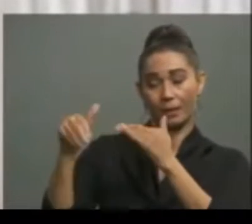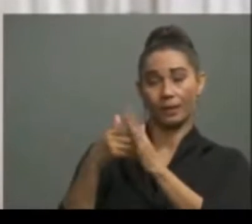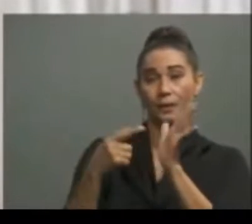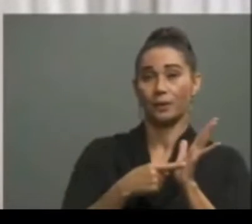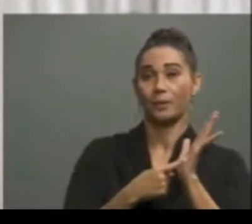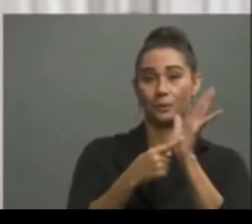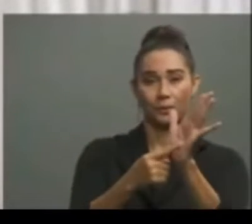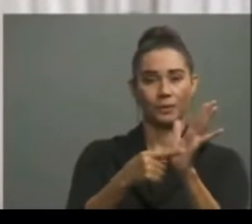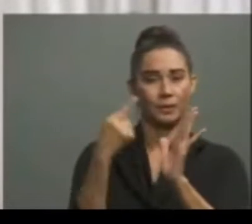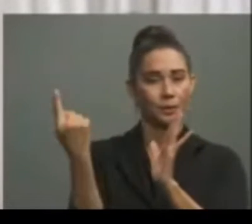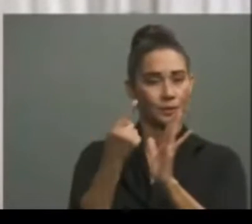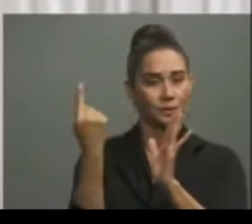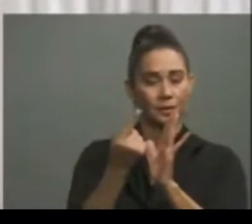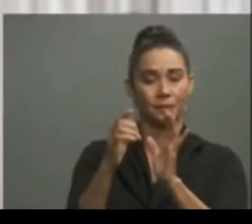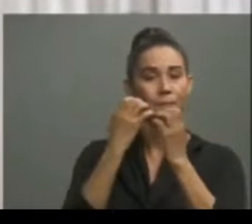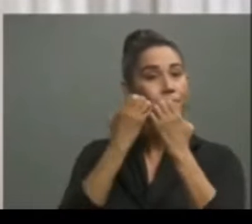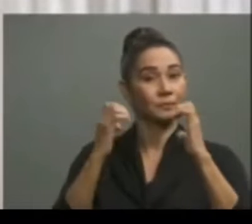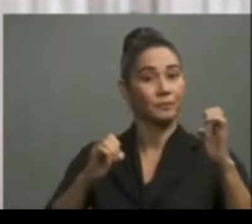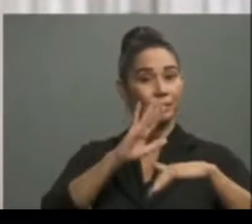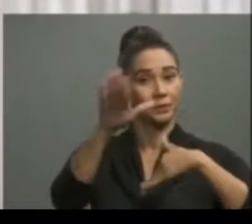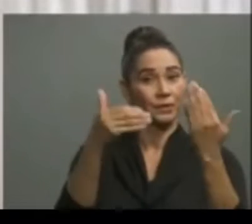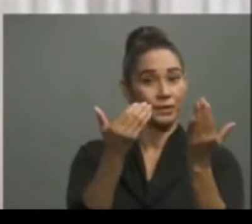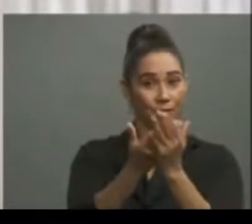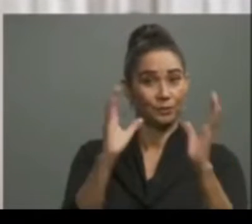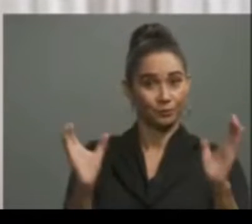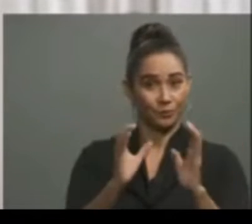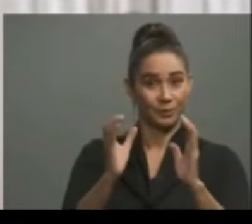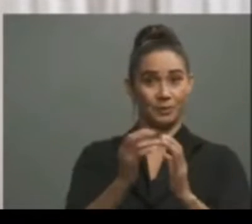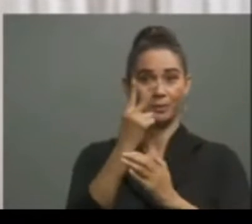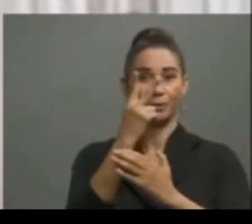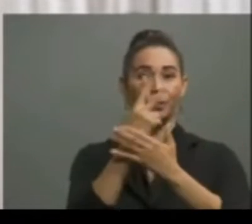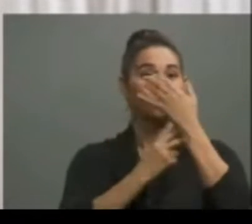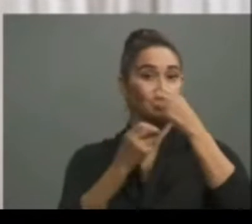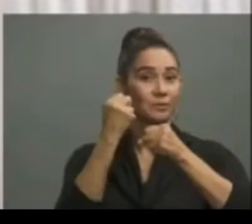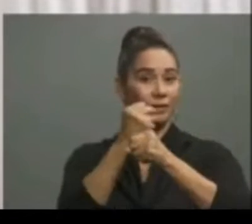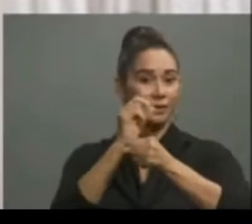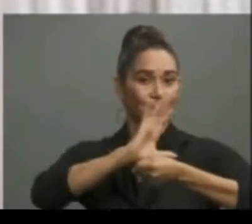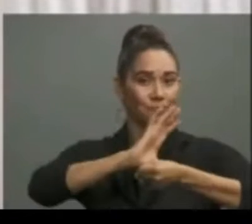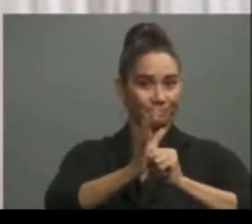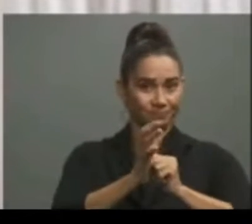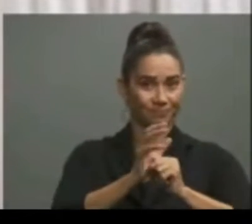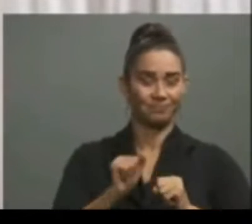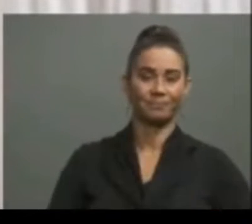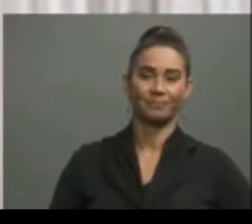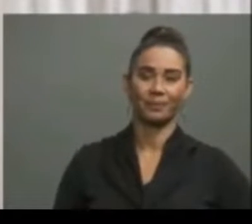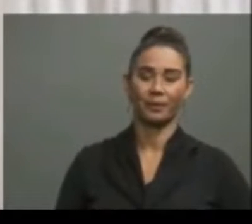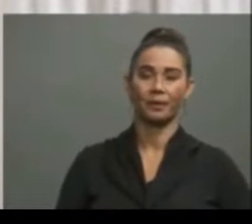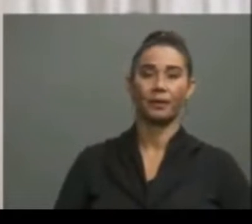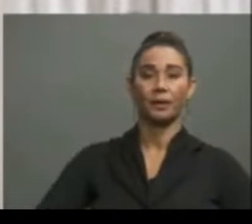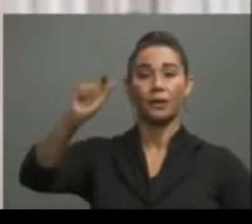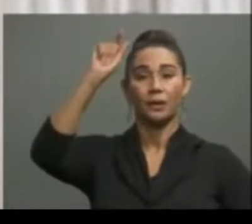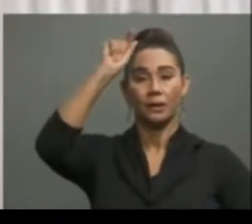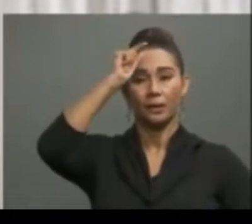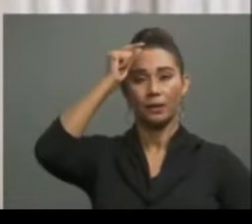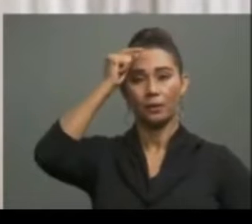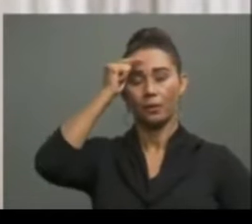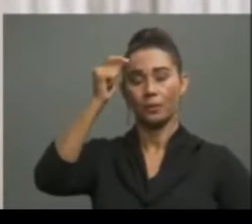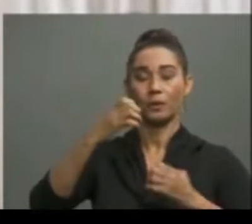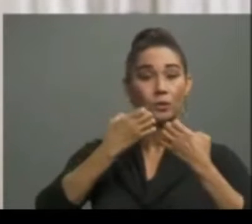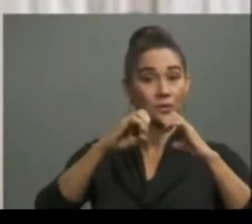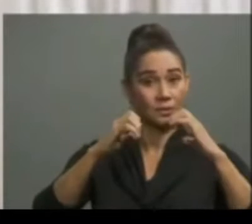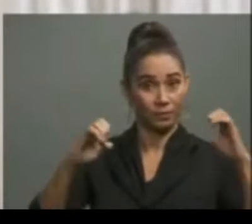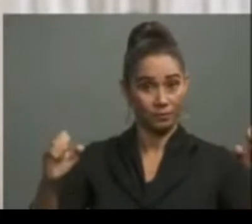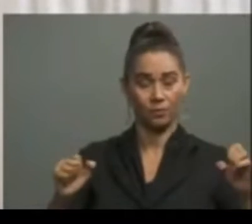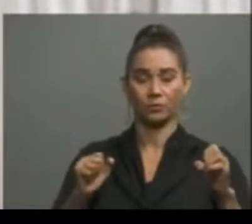siempre y por los sacrificios que hemos tenido que hacer durante estos dos años de pandemia. El gobierno hizo lo que tenía que